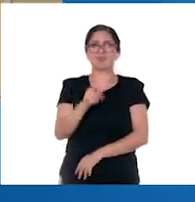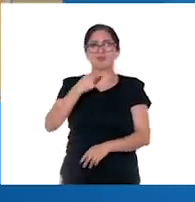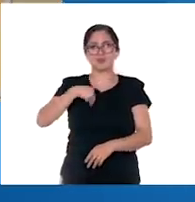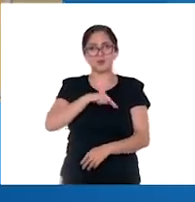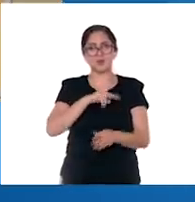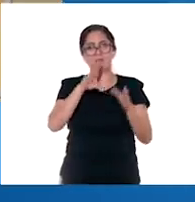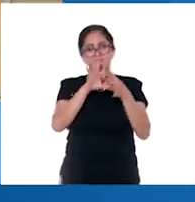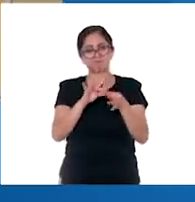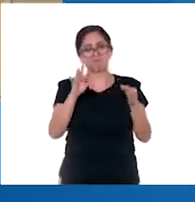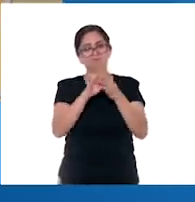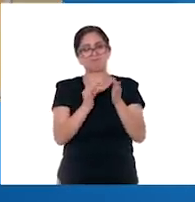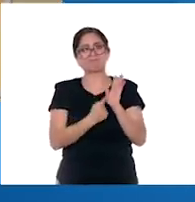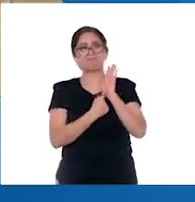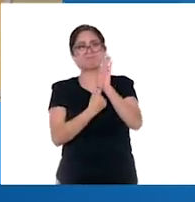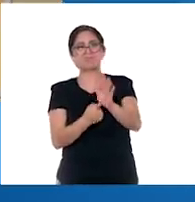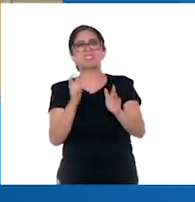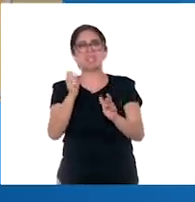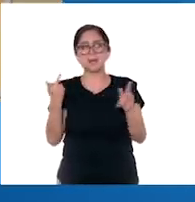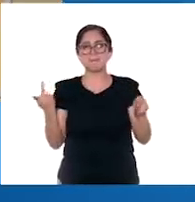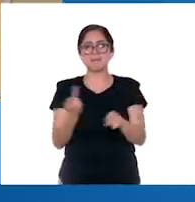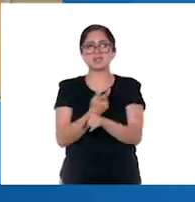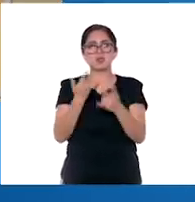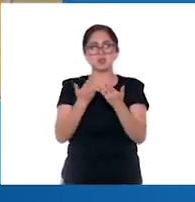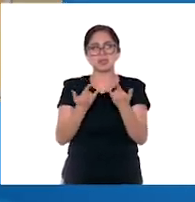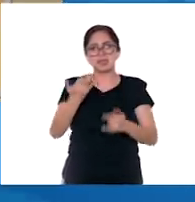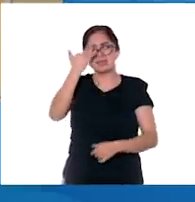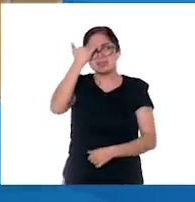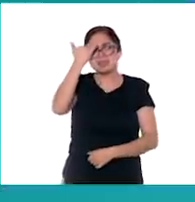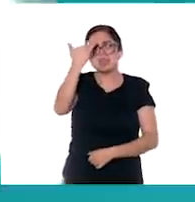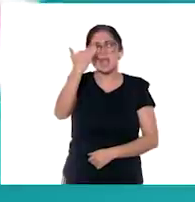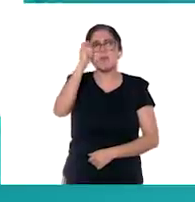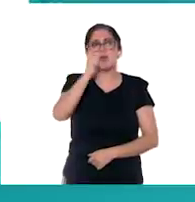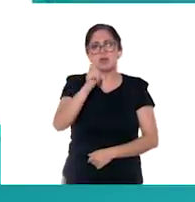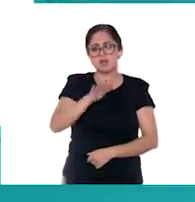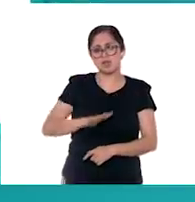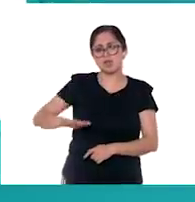siguiente capítulo de La Trama del Tiempo. La colonia.